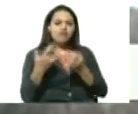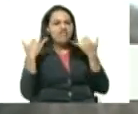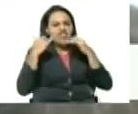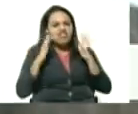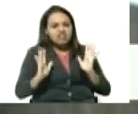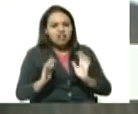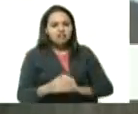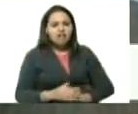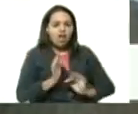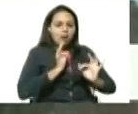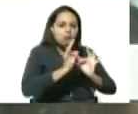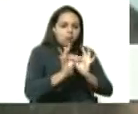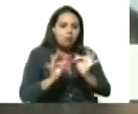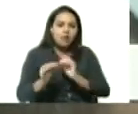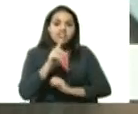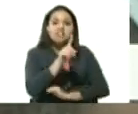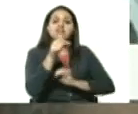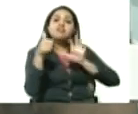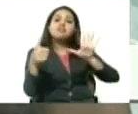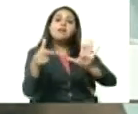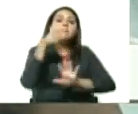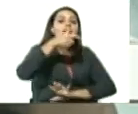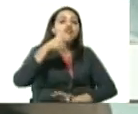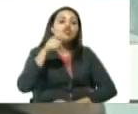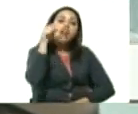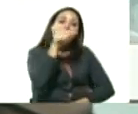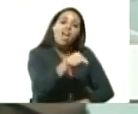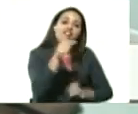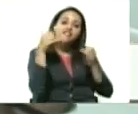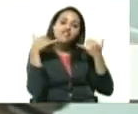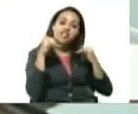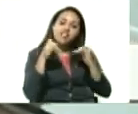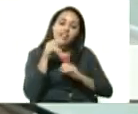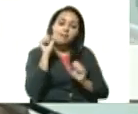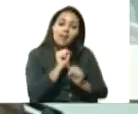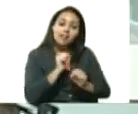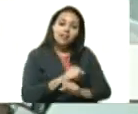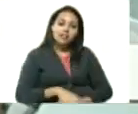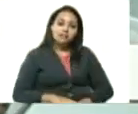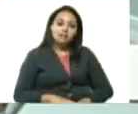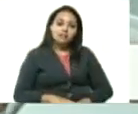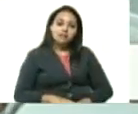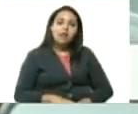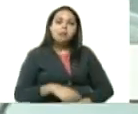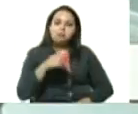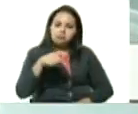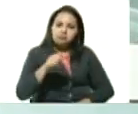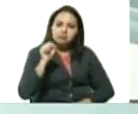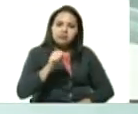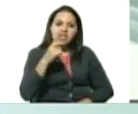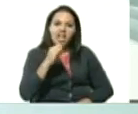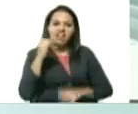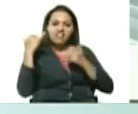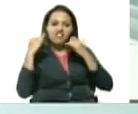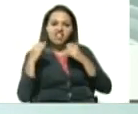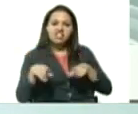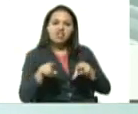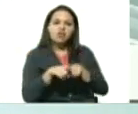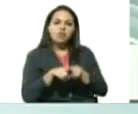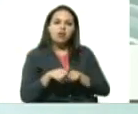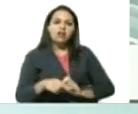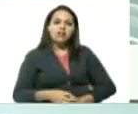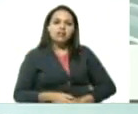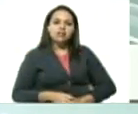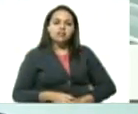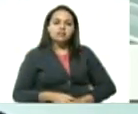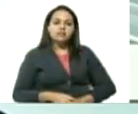allí se contagieron 16 personas bueno hemos tenido precedentes de fiestas como el caso de los roques y esos